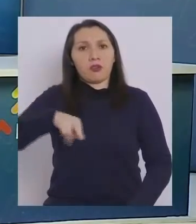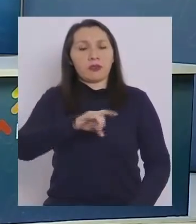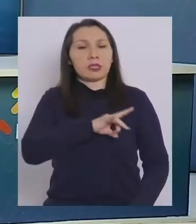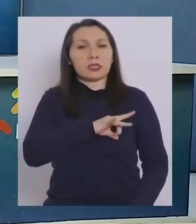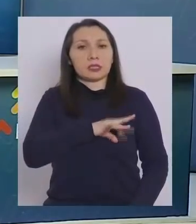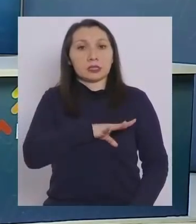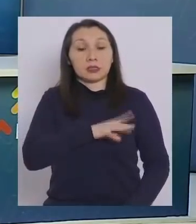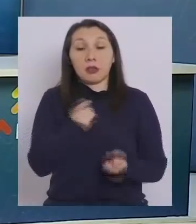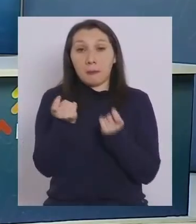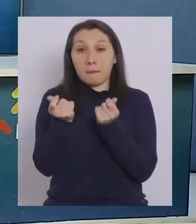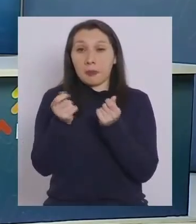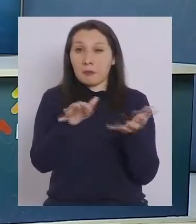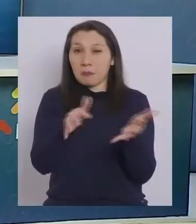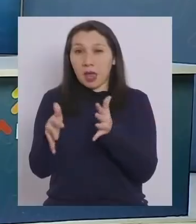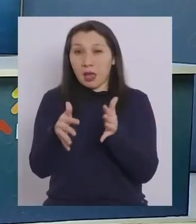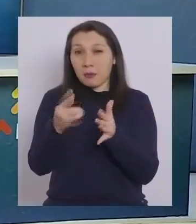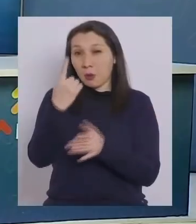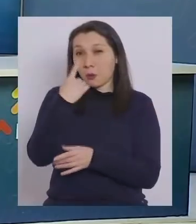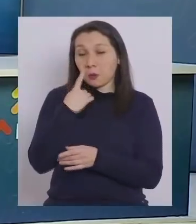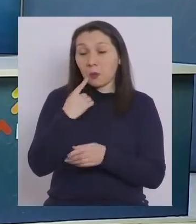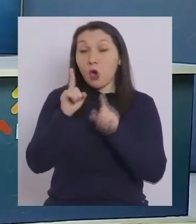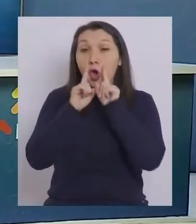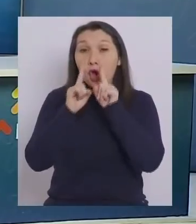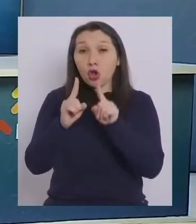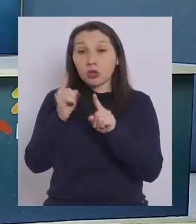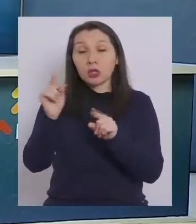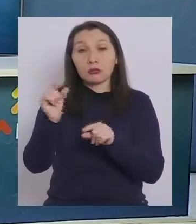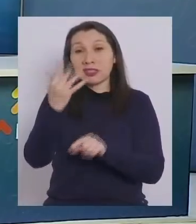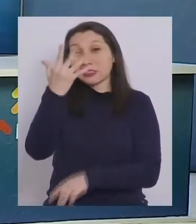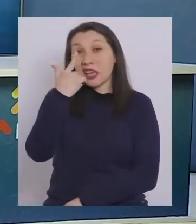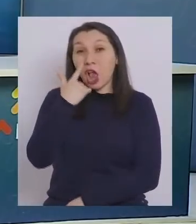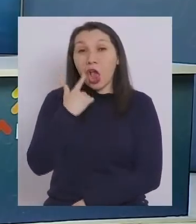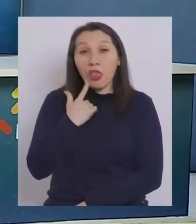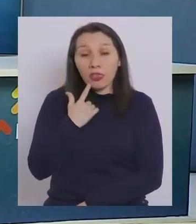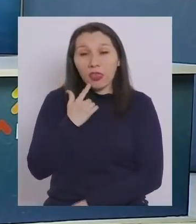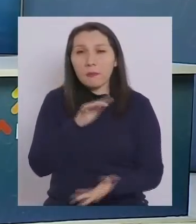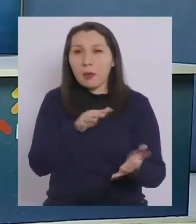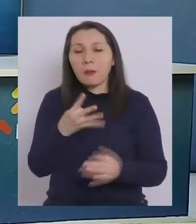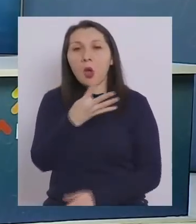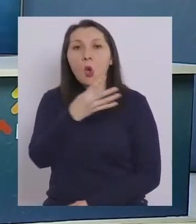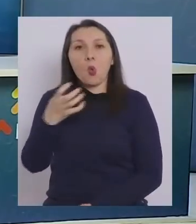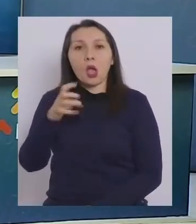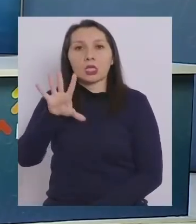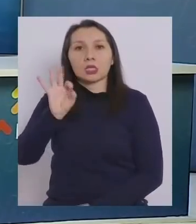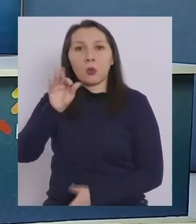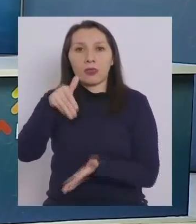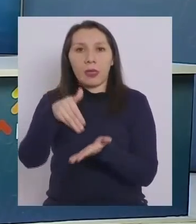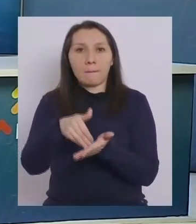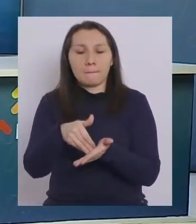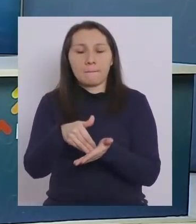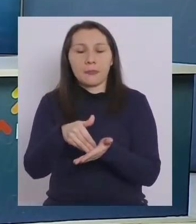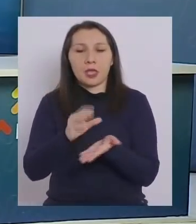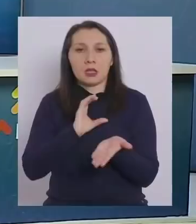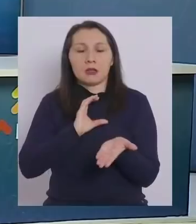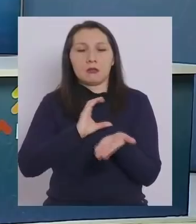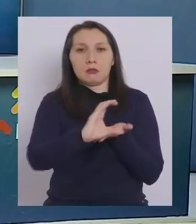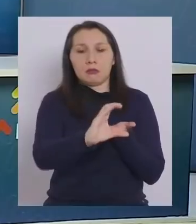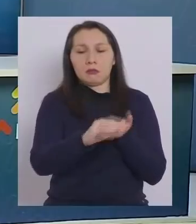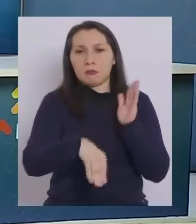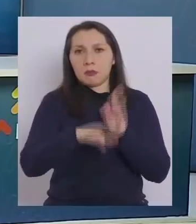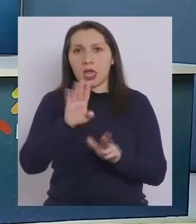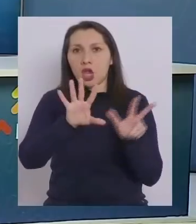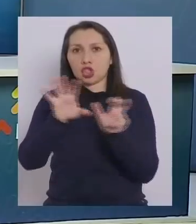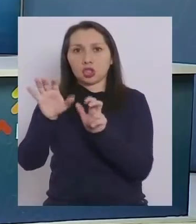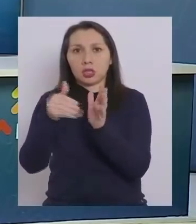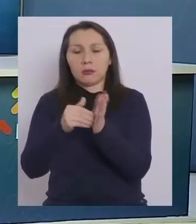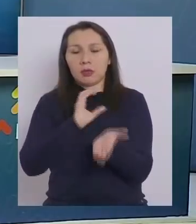Chile. El precio promedio incluso de los hoteles de tránsito para cinco días de estadía gira en torno a los 450.000 pesos, incluso llegan a más de